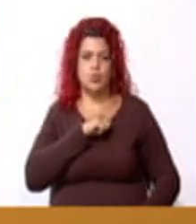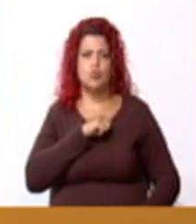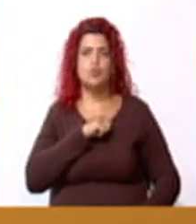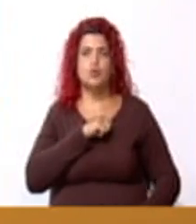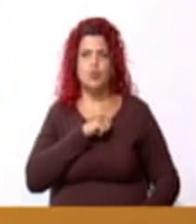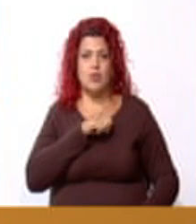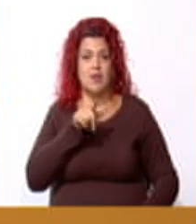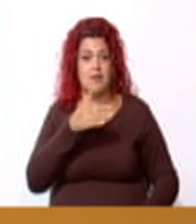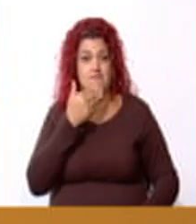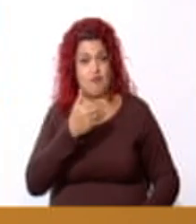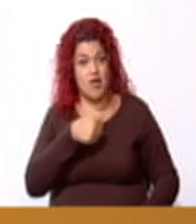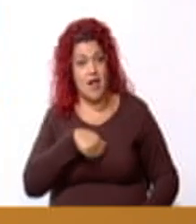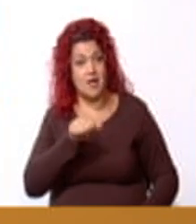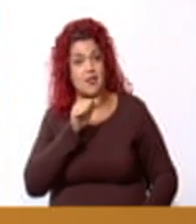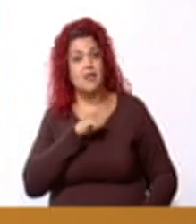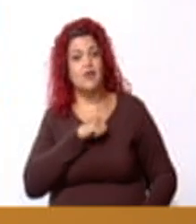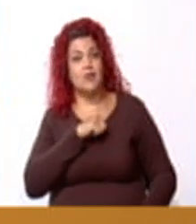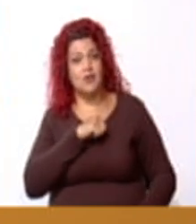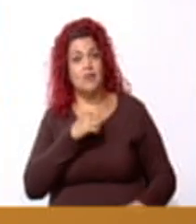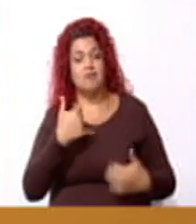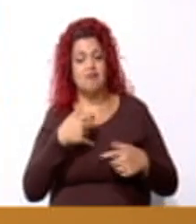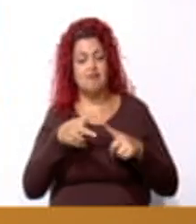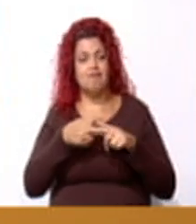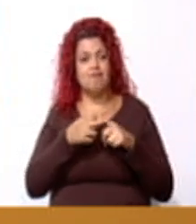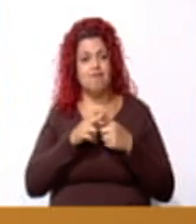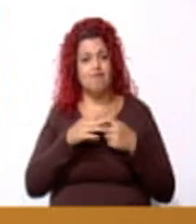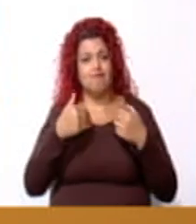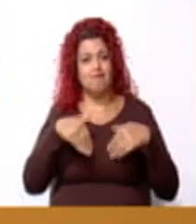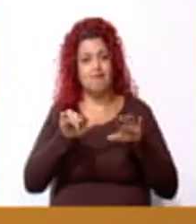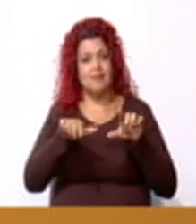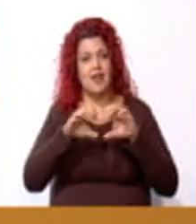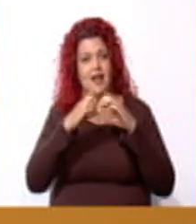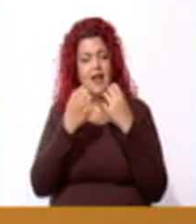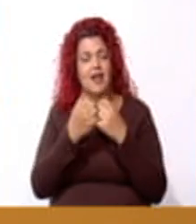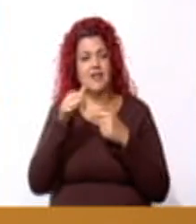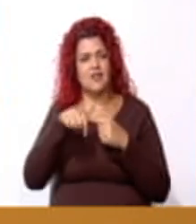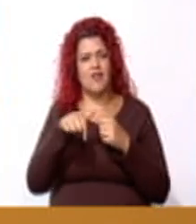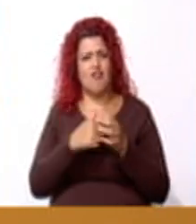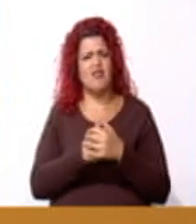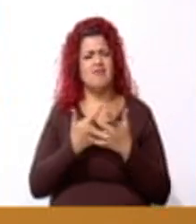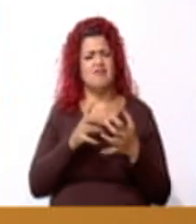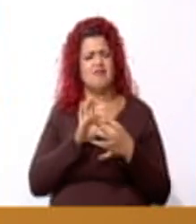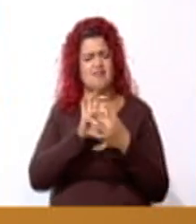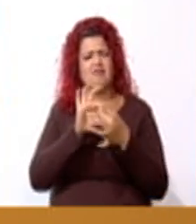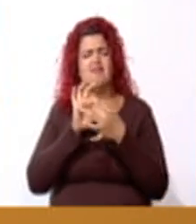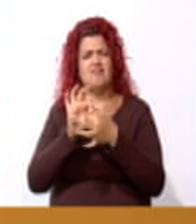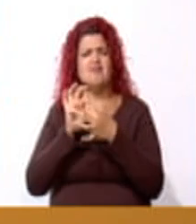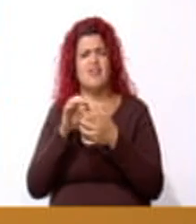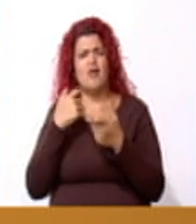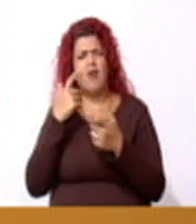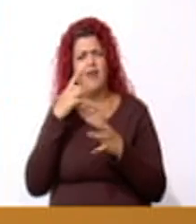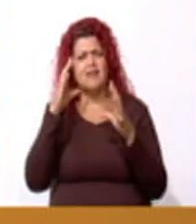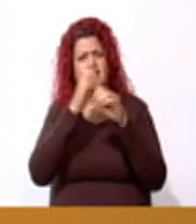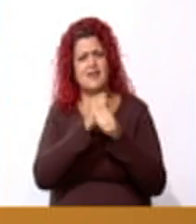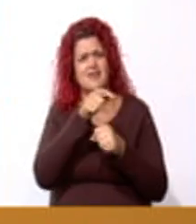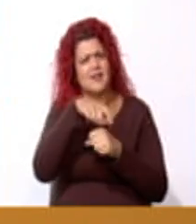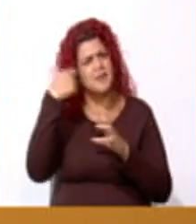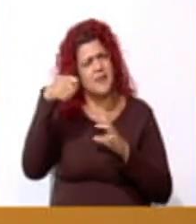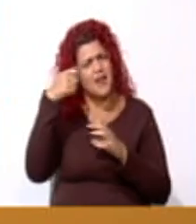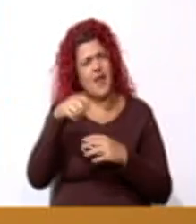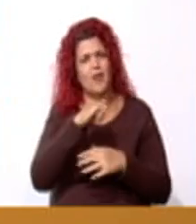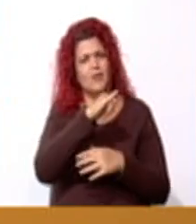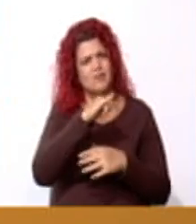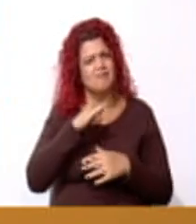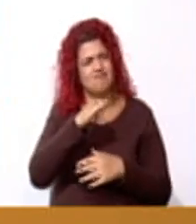esa buena actitud, vamos a iniciar nuestra clase del día de hoy, que está muy relacionada con la microcápsula que acaban de ver ustedes.